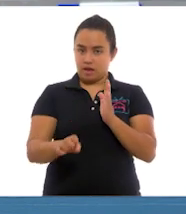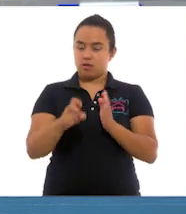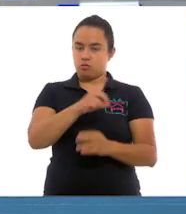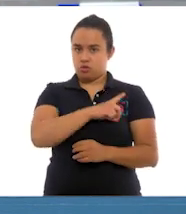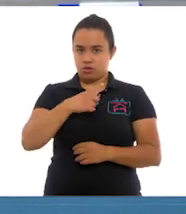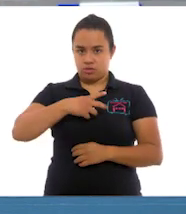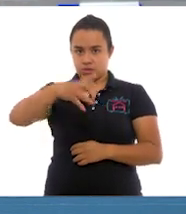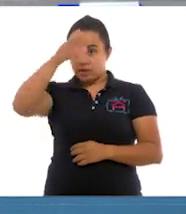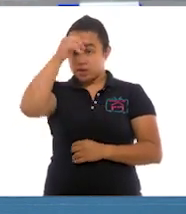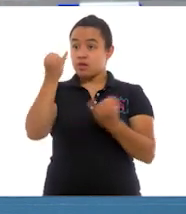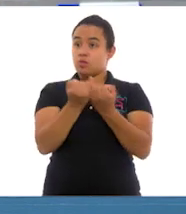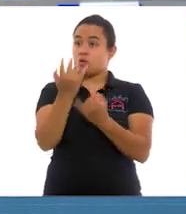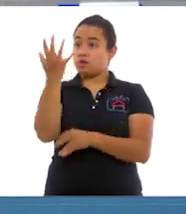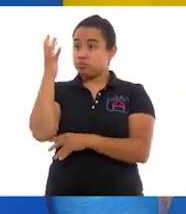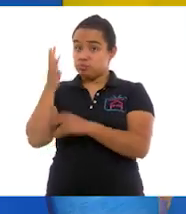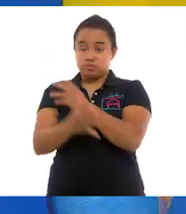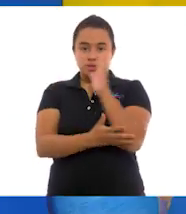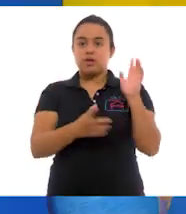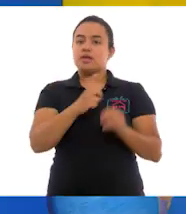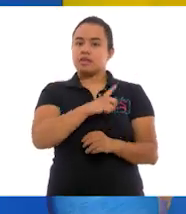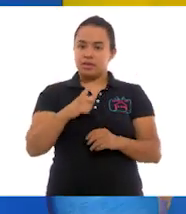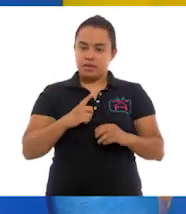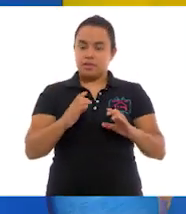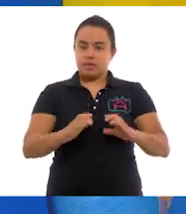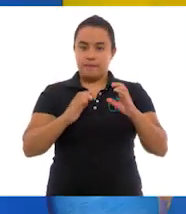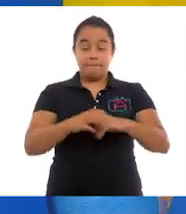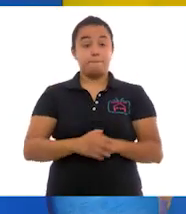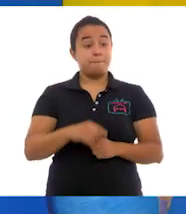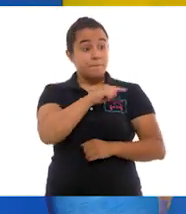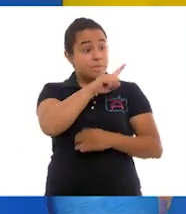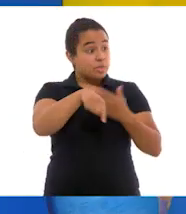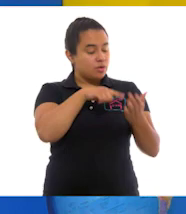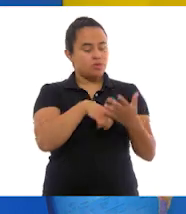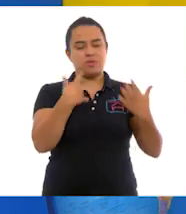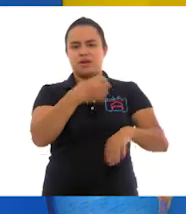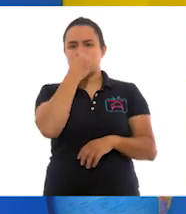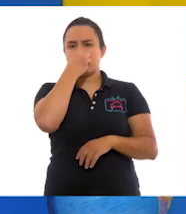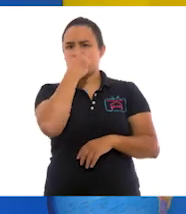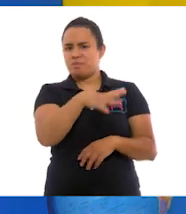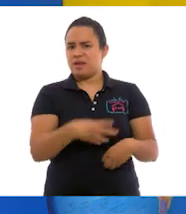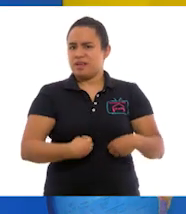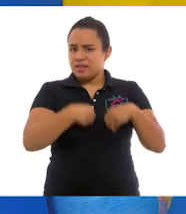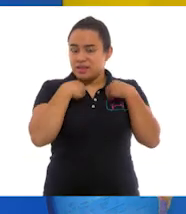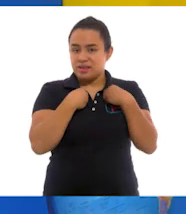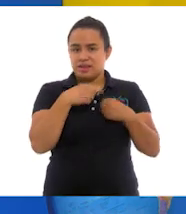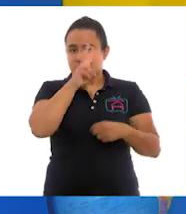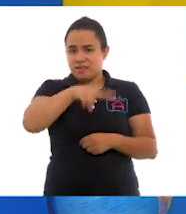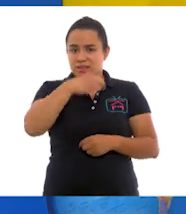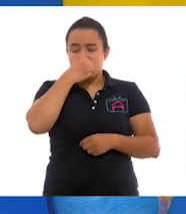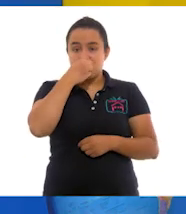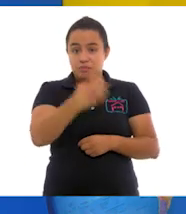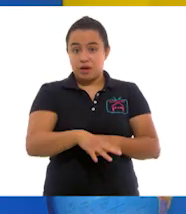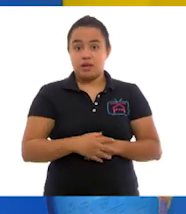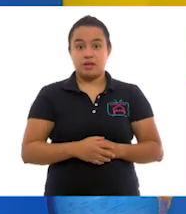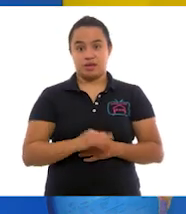cuidemos el medio ambiente. Exacto. Oye, y qué padre el lugar donde vive tu amigo Benito. Está padrísimo. Debe de ser una gran experiencia